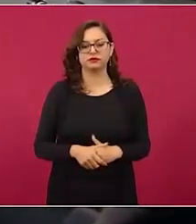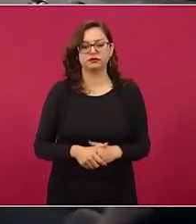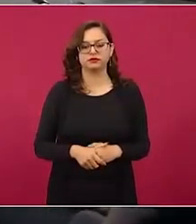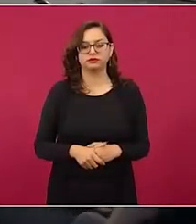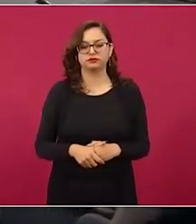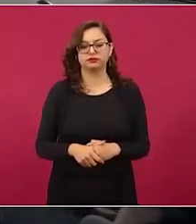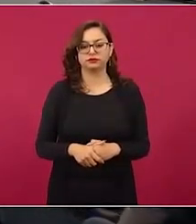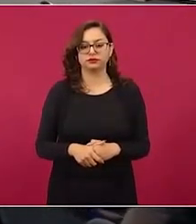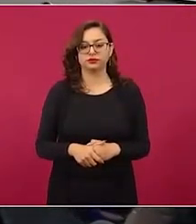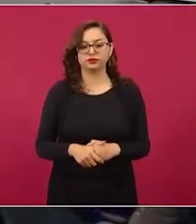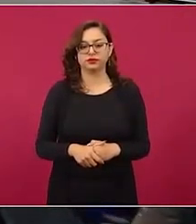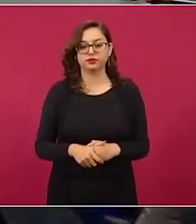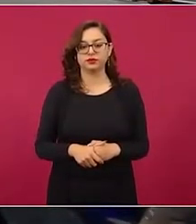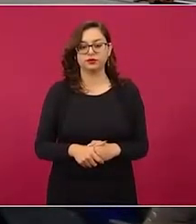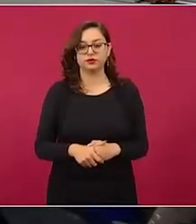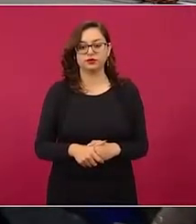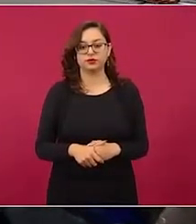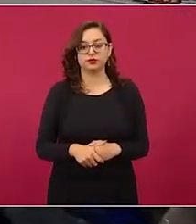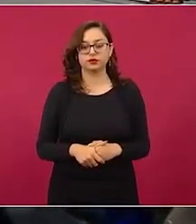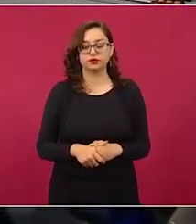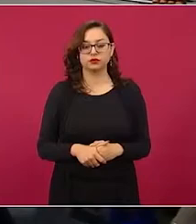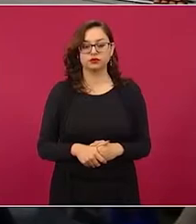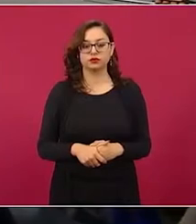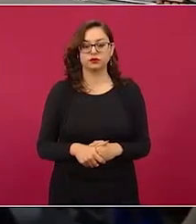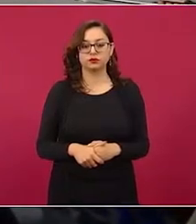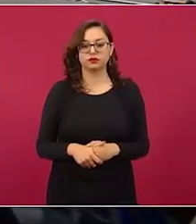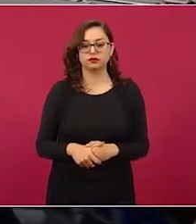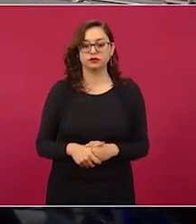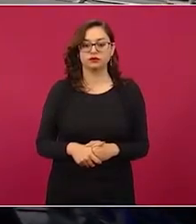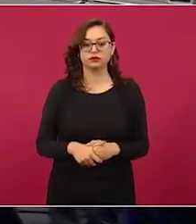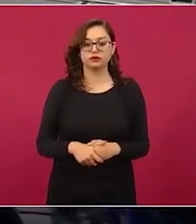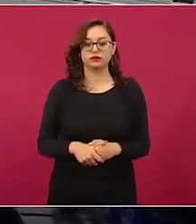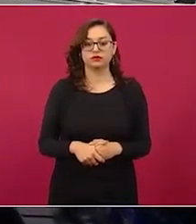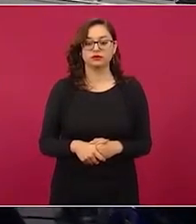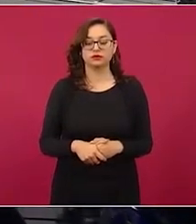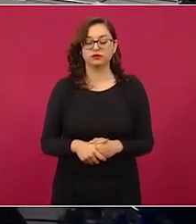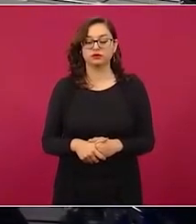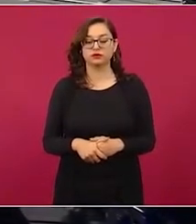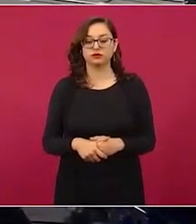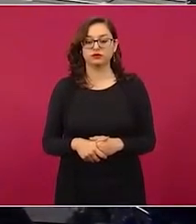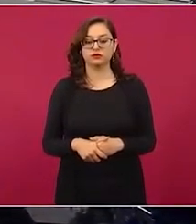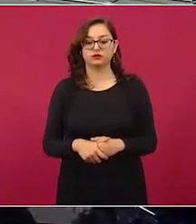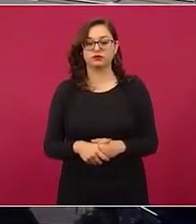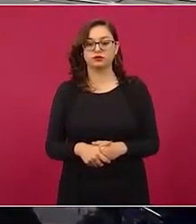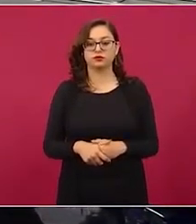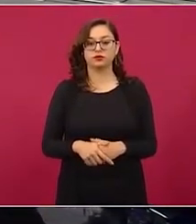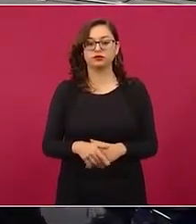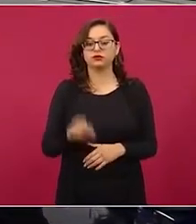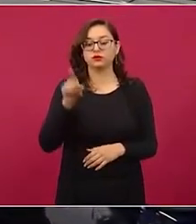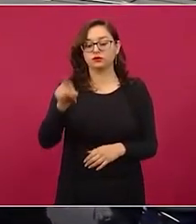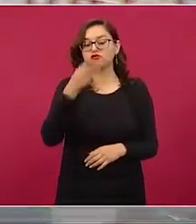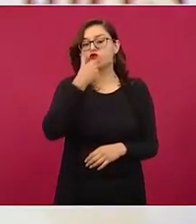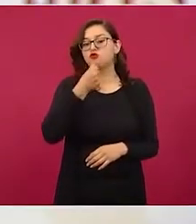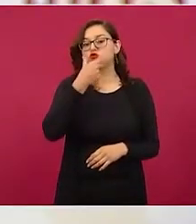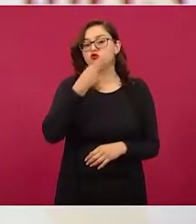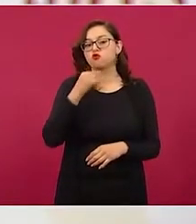Bueno, mire, sí están informados los abogados del señor Assange,